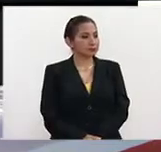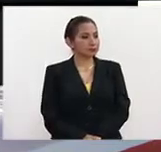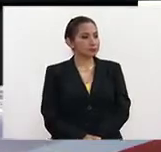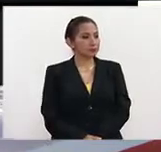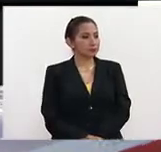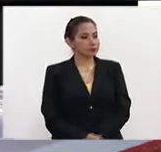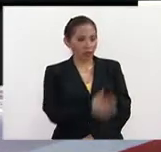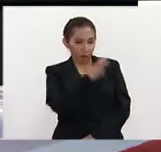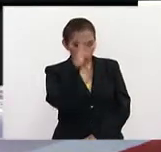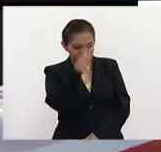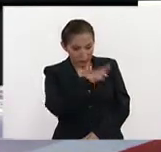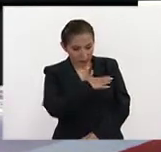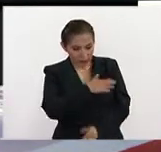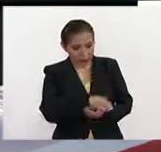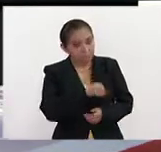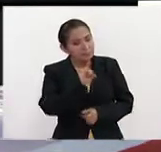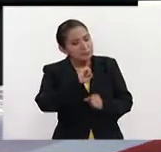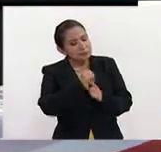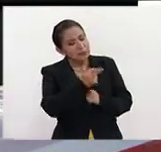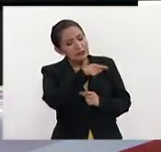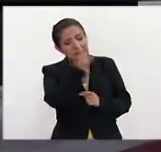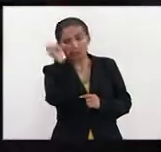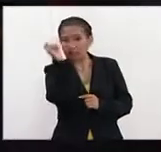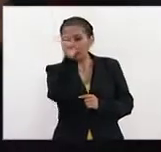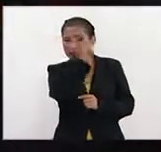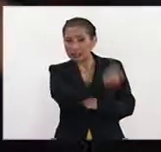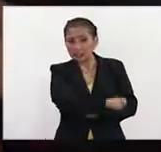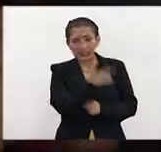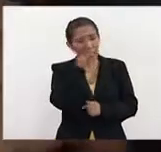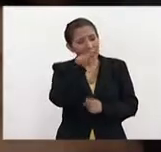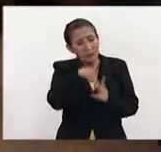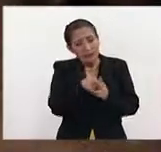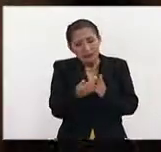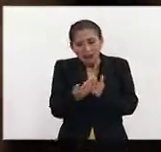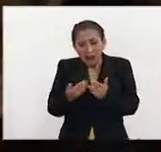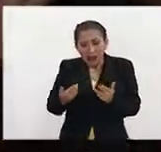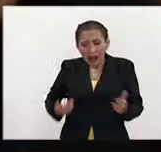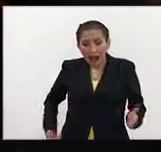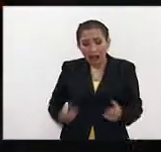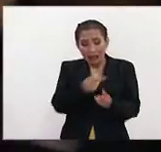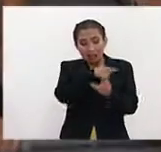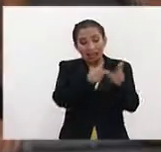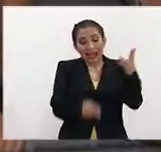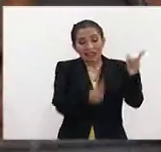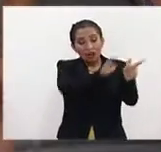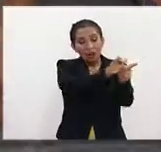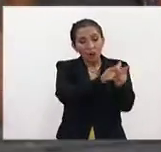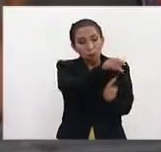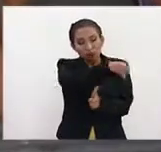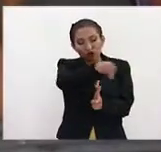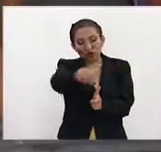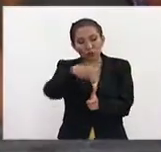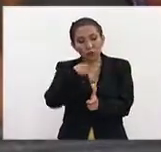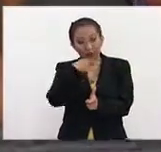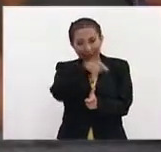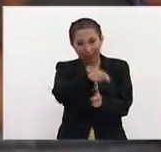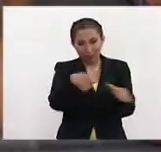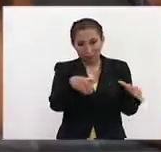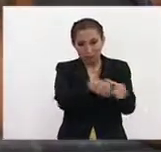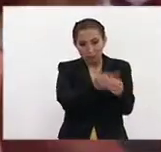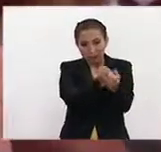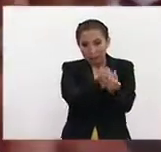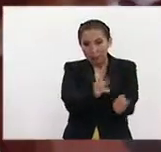Hola, buenos días. La situación es compleja. que partir del hecho de que son tres partidos políticos los que forman el Frente